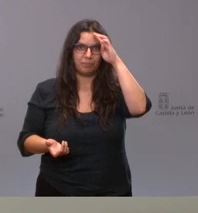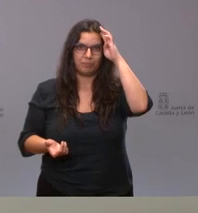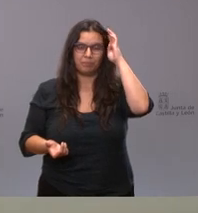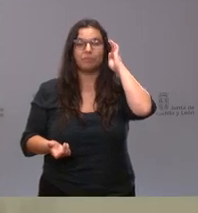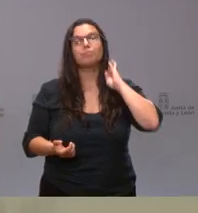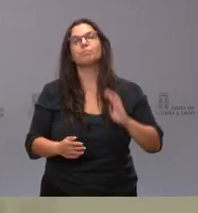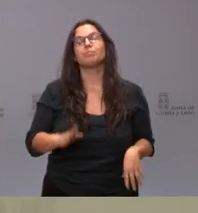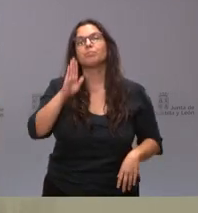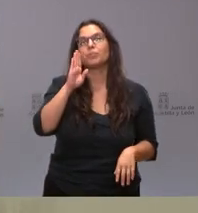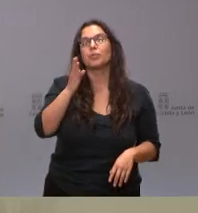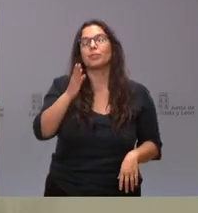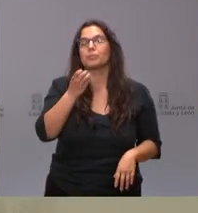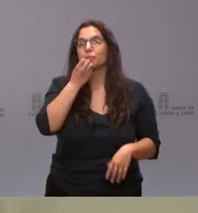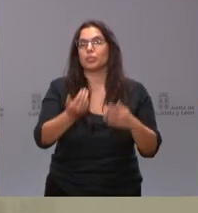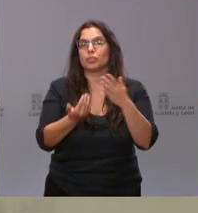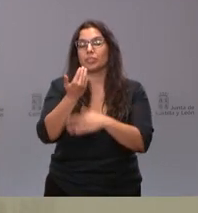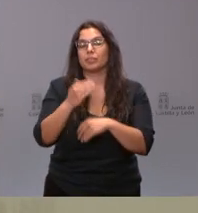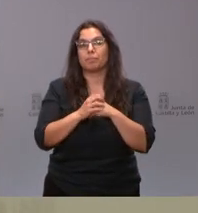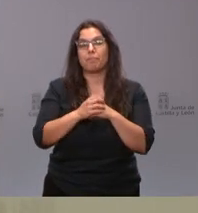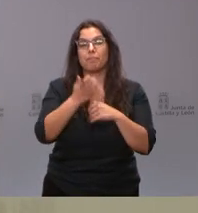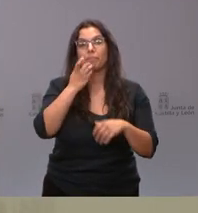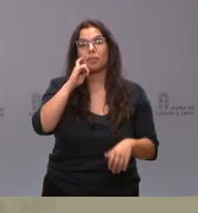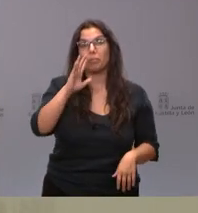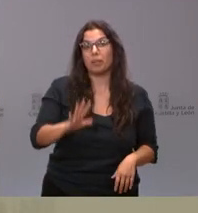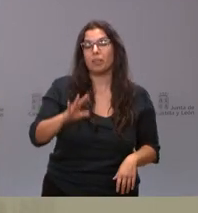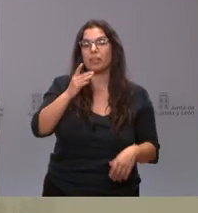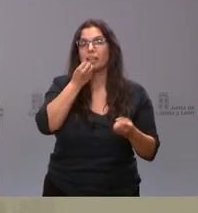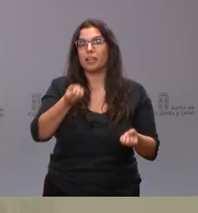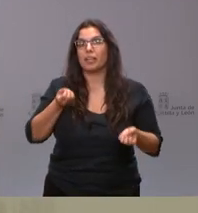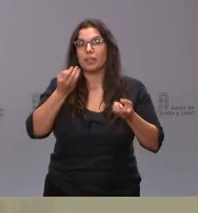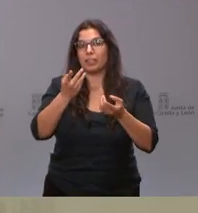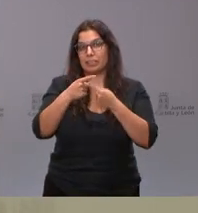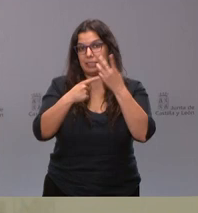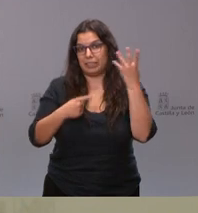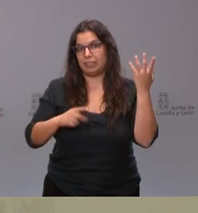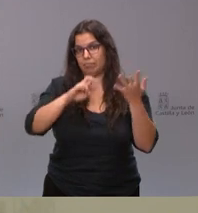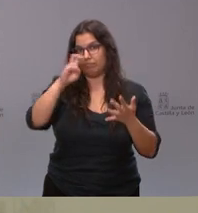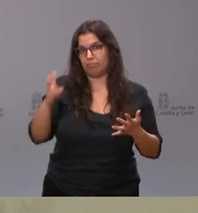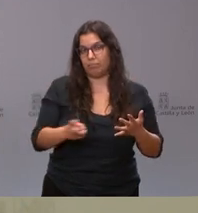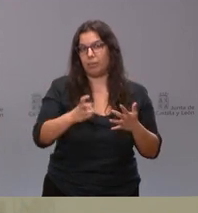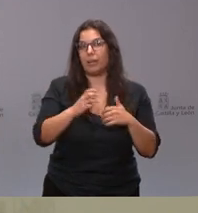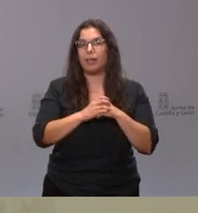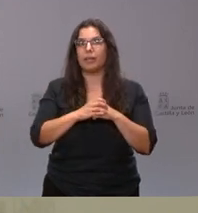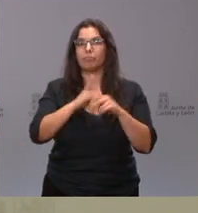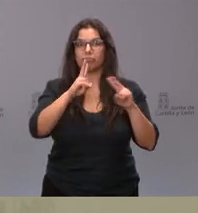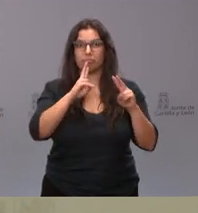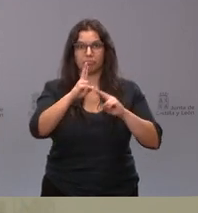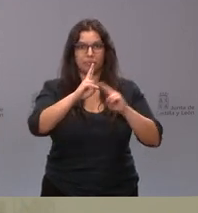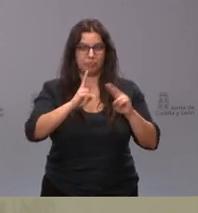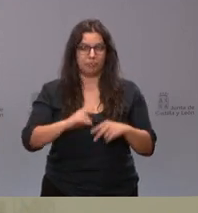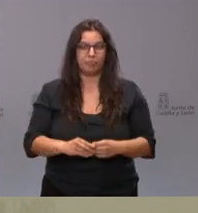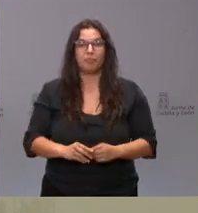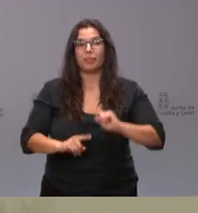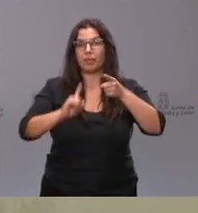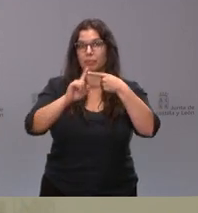Sí, hola, buenas. Si le parece, le voy formulando una a una. Tengo varias y así nos simplifica un poco a todos. Como usted quiera, La primera